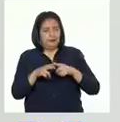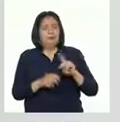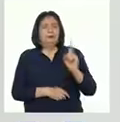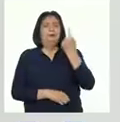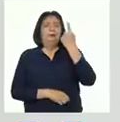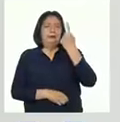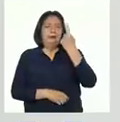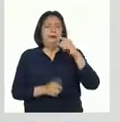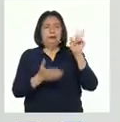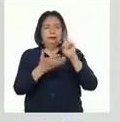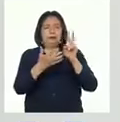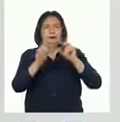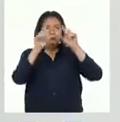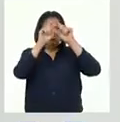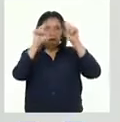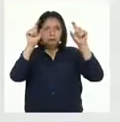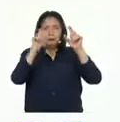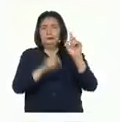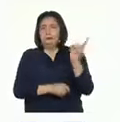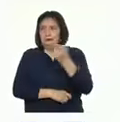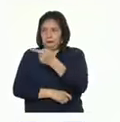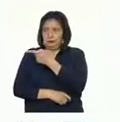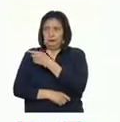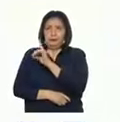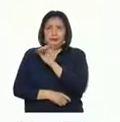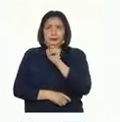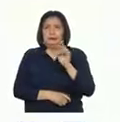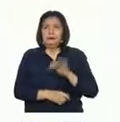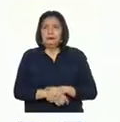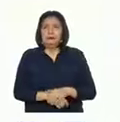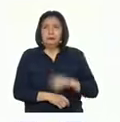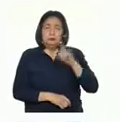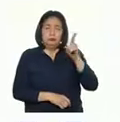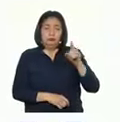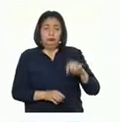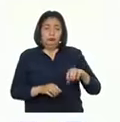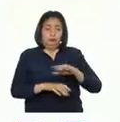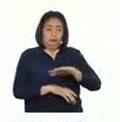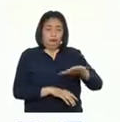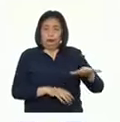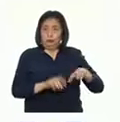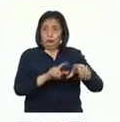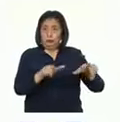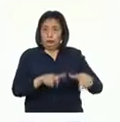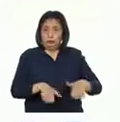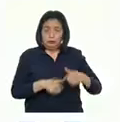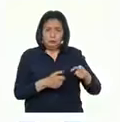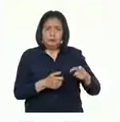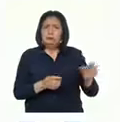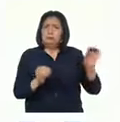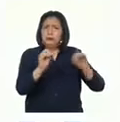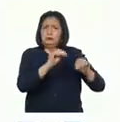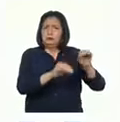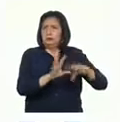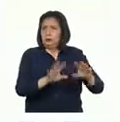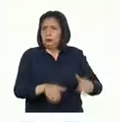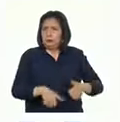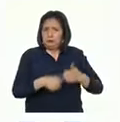lectura en cadena. Primero escucharemos a Dana. Un ecosistema está conformado por todos los seres vivos que lo habitan,